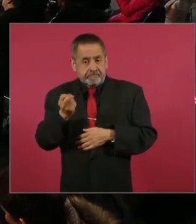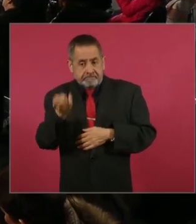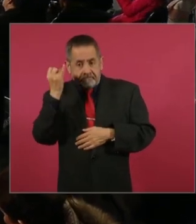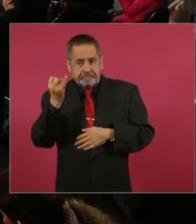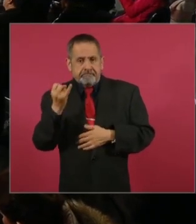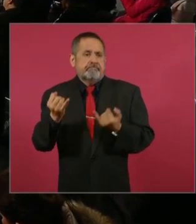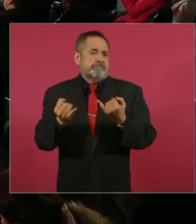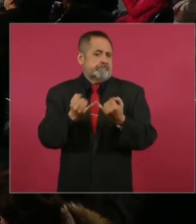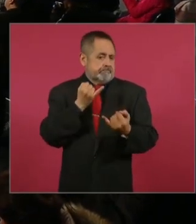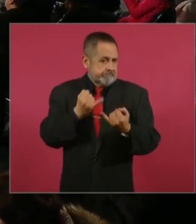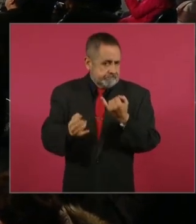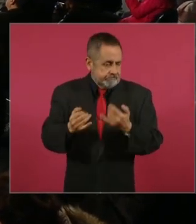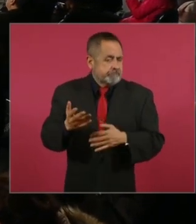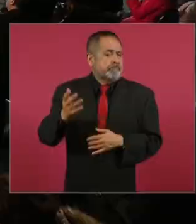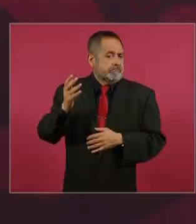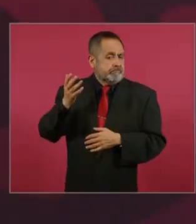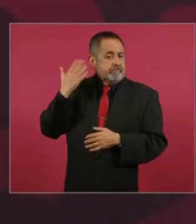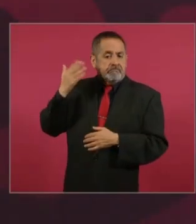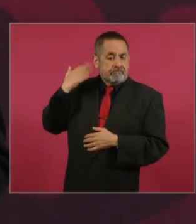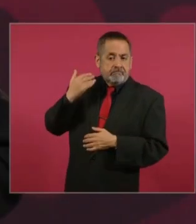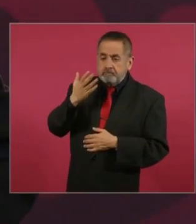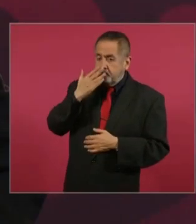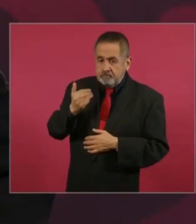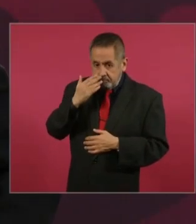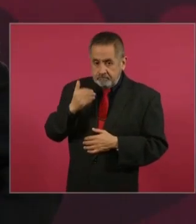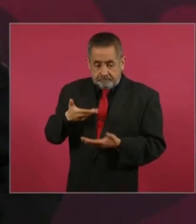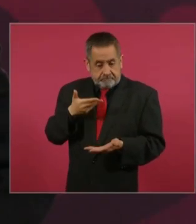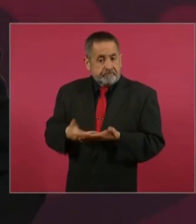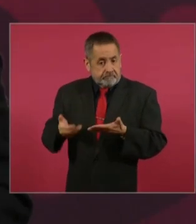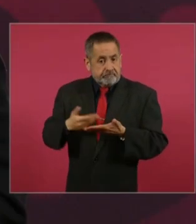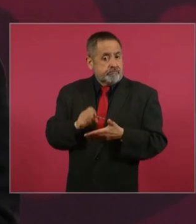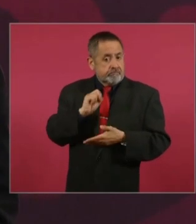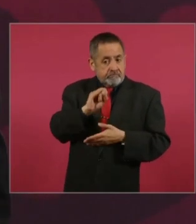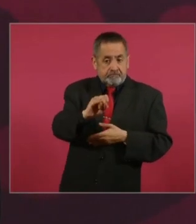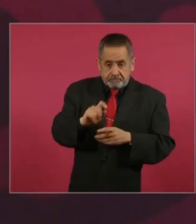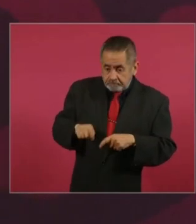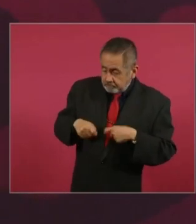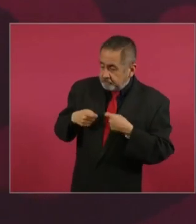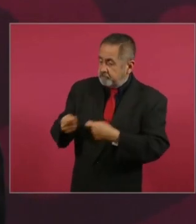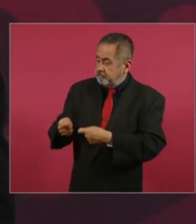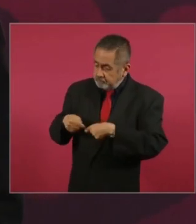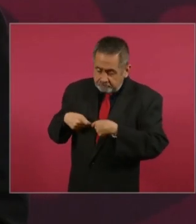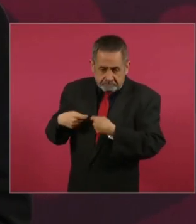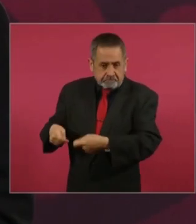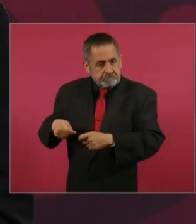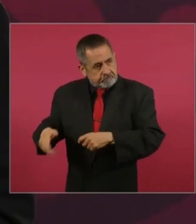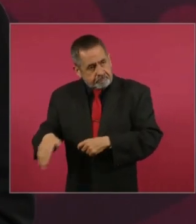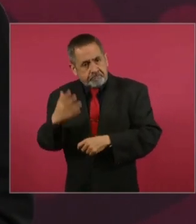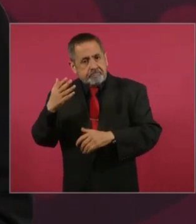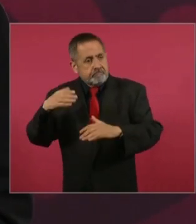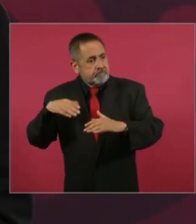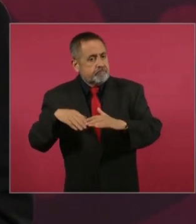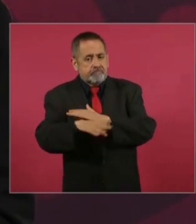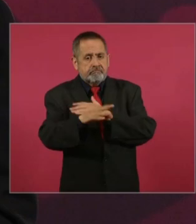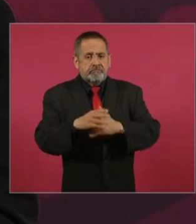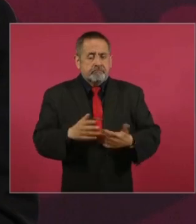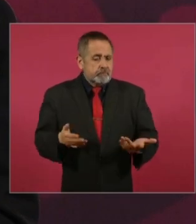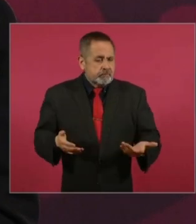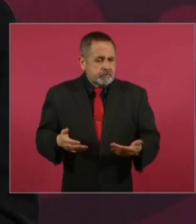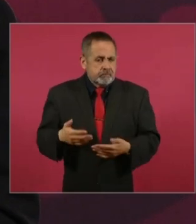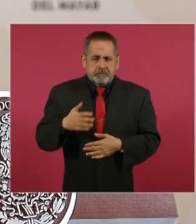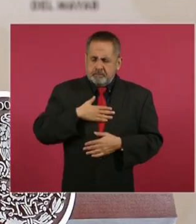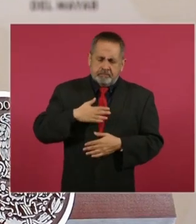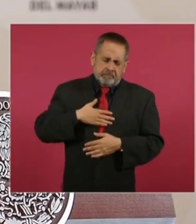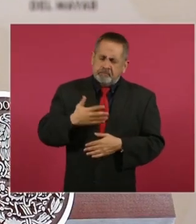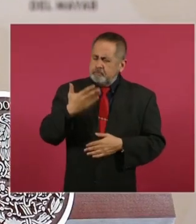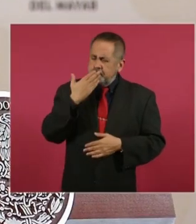Entonces, nosotros hemos tenido una muy buena